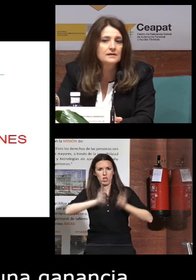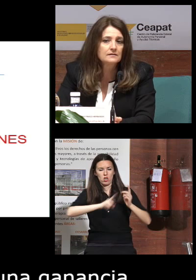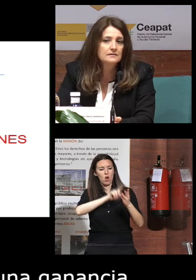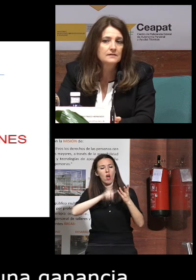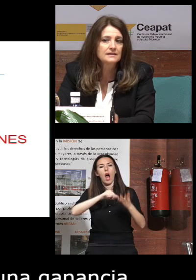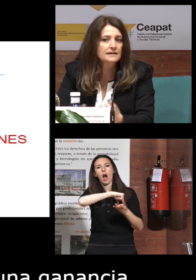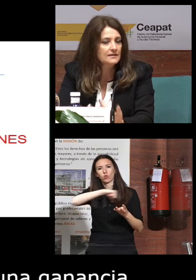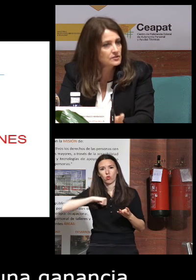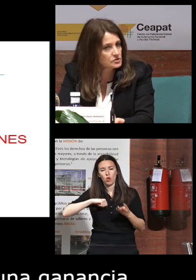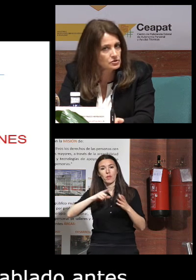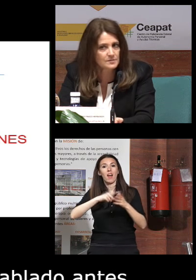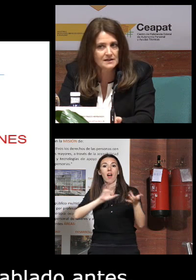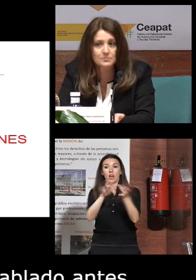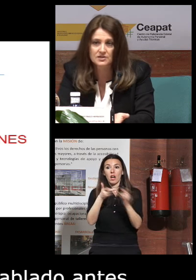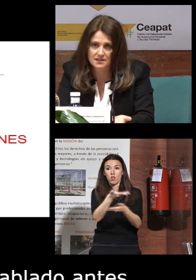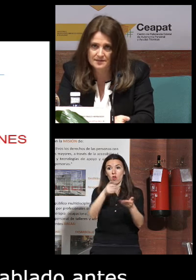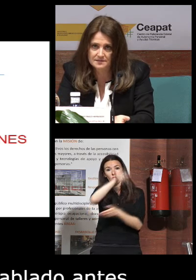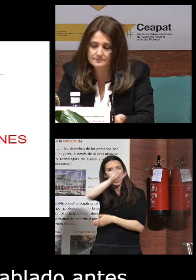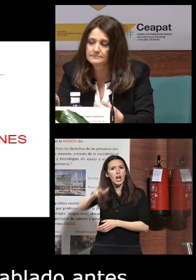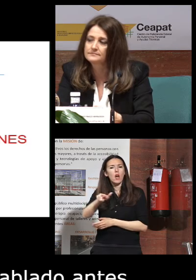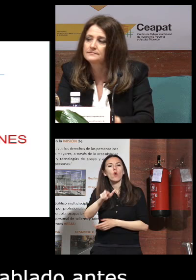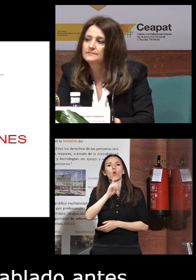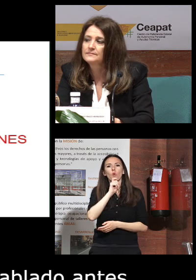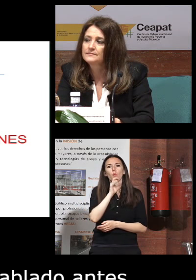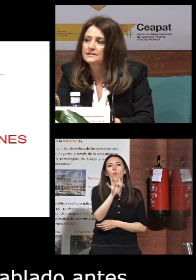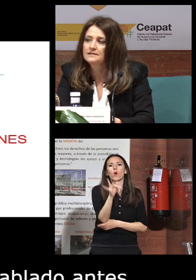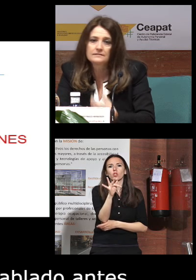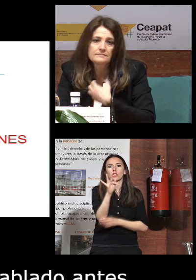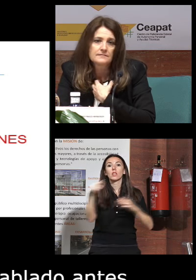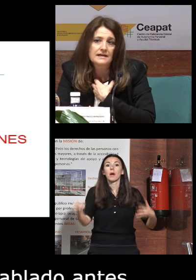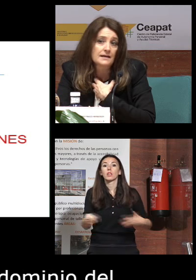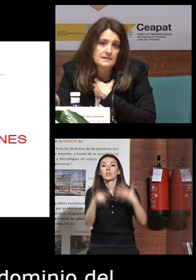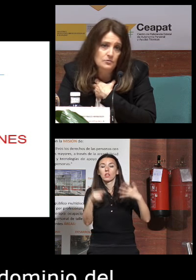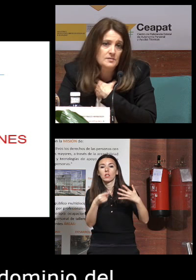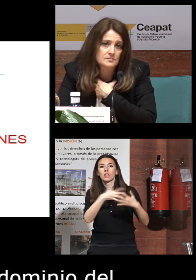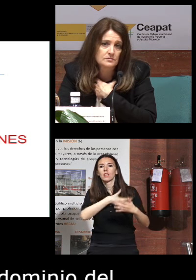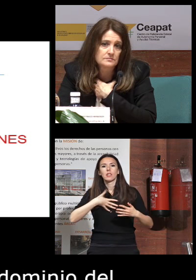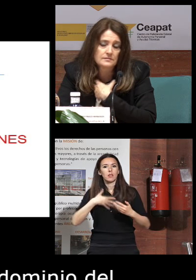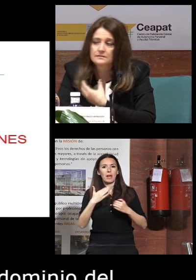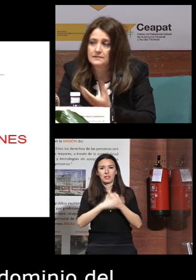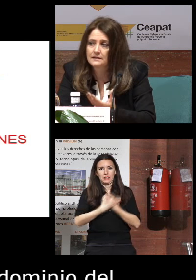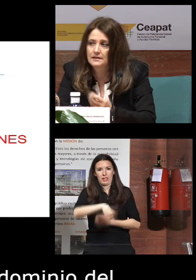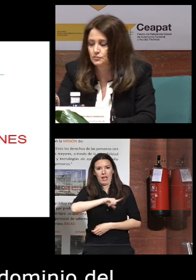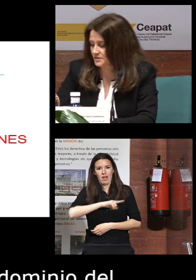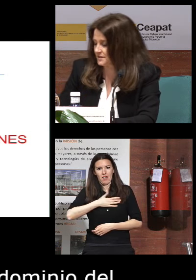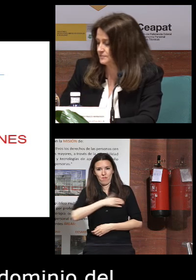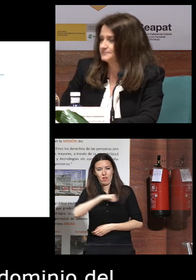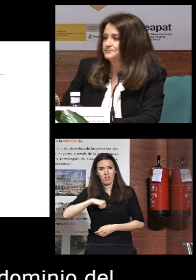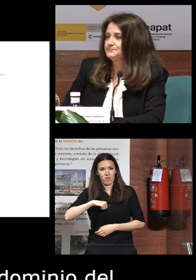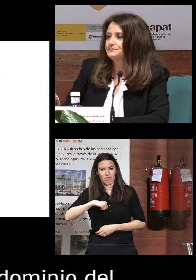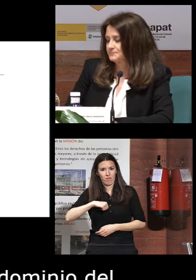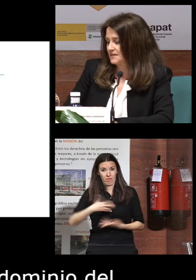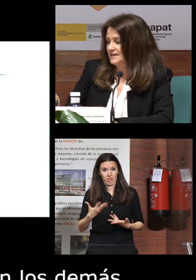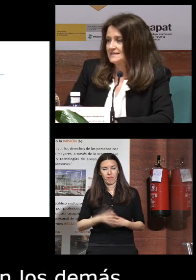autonomía tener relaciones con los demás positivas y quererse a uno mismo autoaceptación